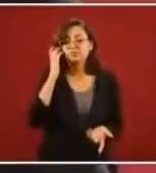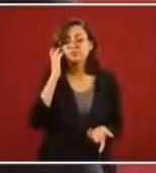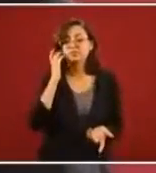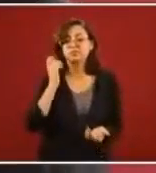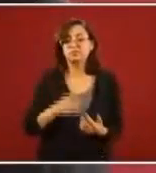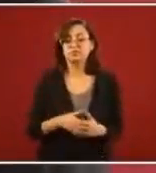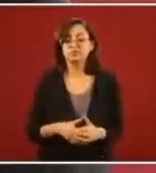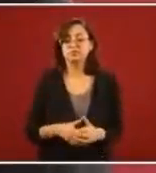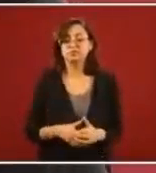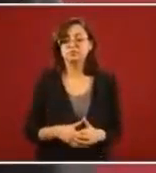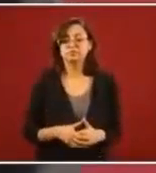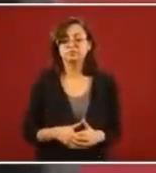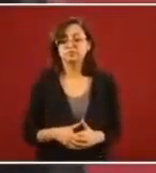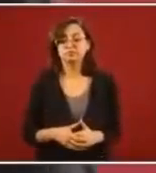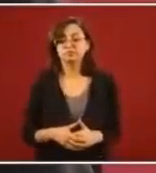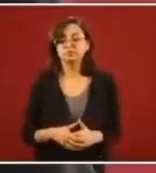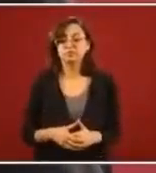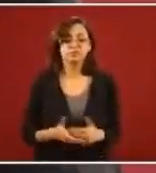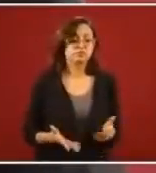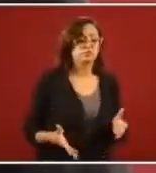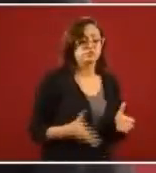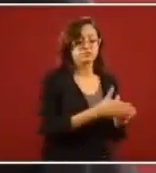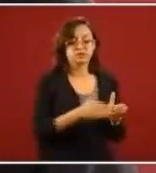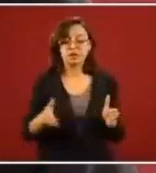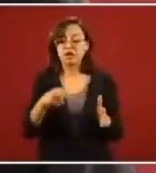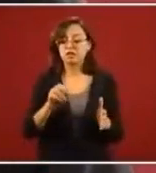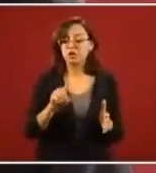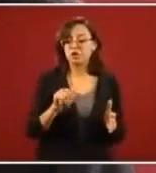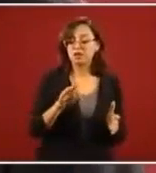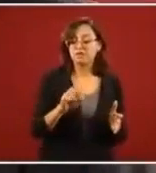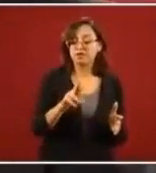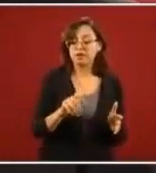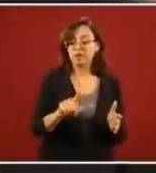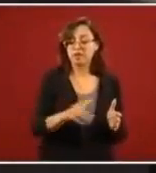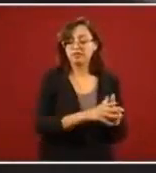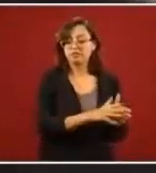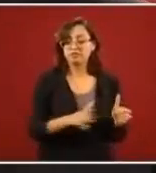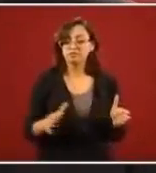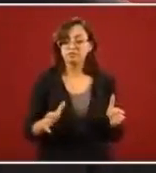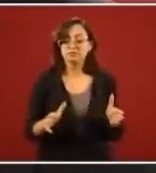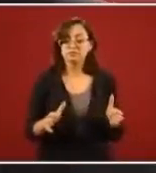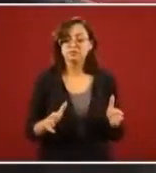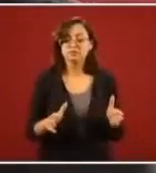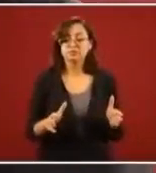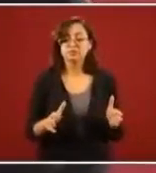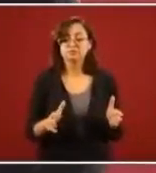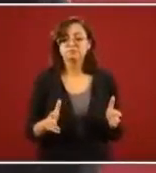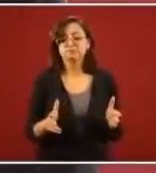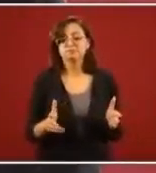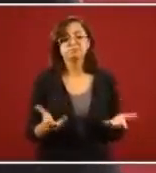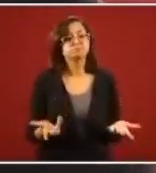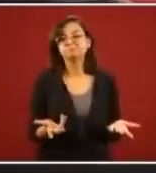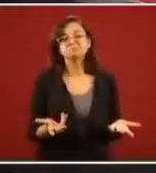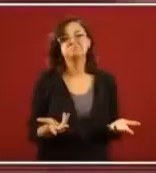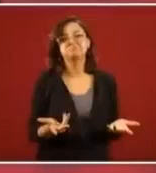Pero, en el periodo neoliberal, ni siquiera hubo